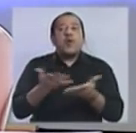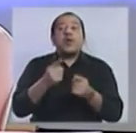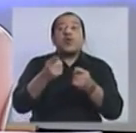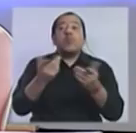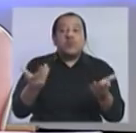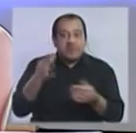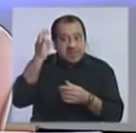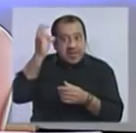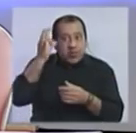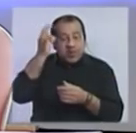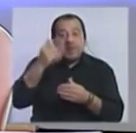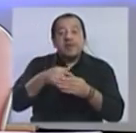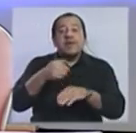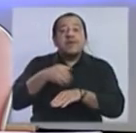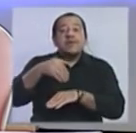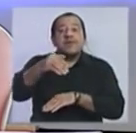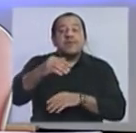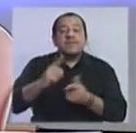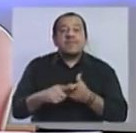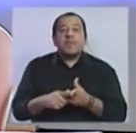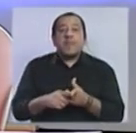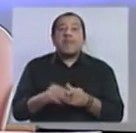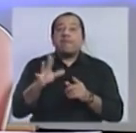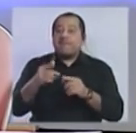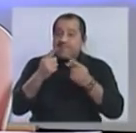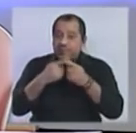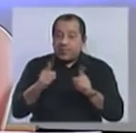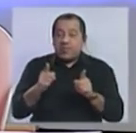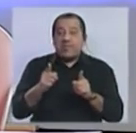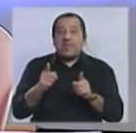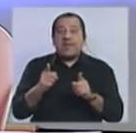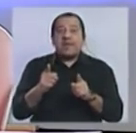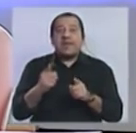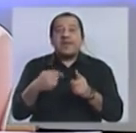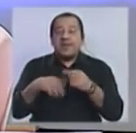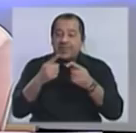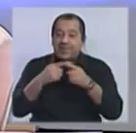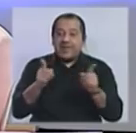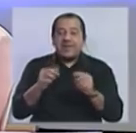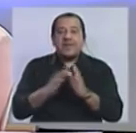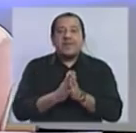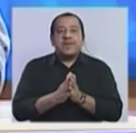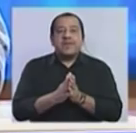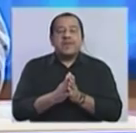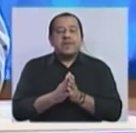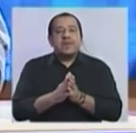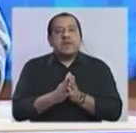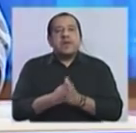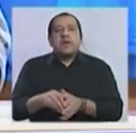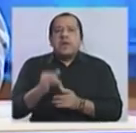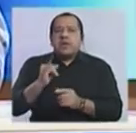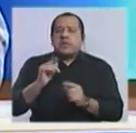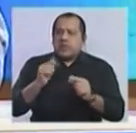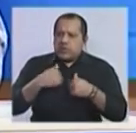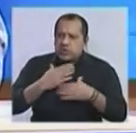el Senado, vos que venís, de ámbitos que son más ejecutivos que legislativos? Sí, pero sobre todo en la